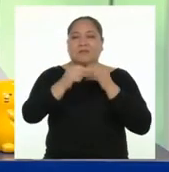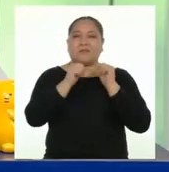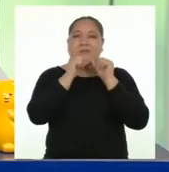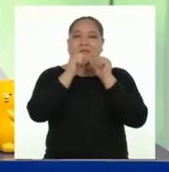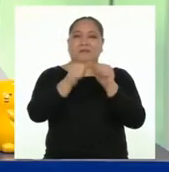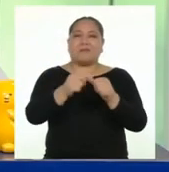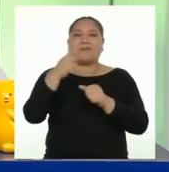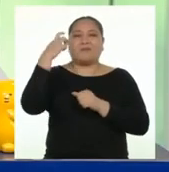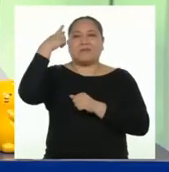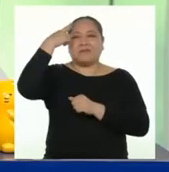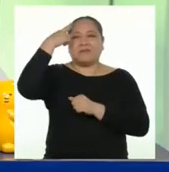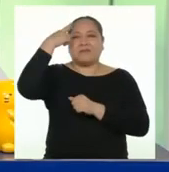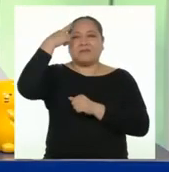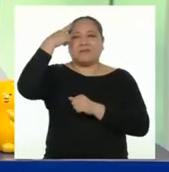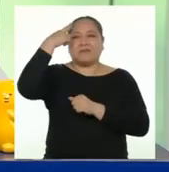seguiremos con nuestra reflexión sobre este